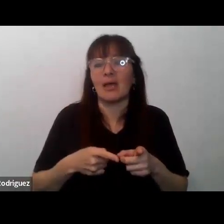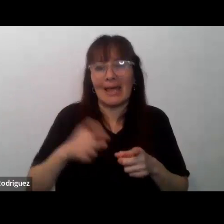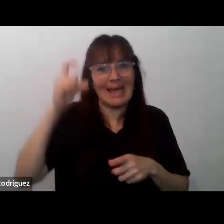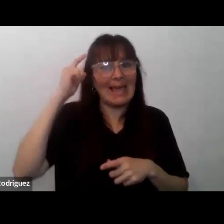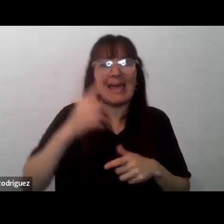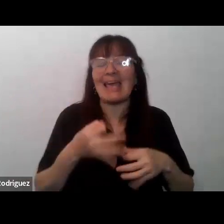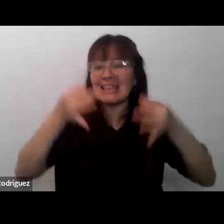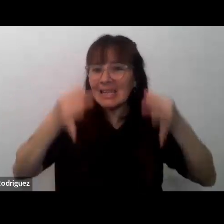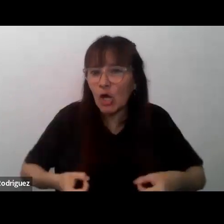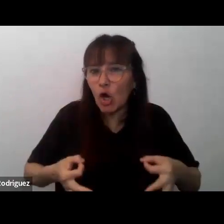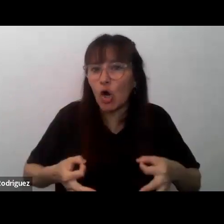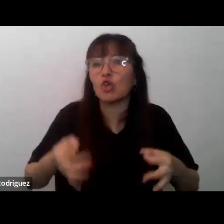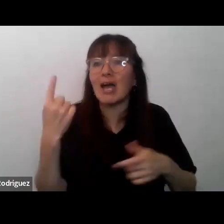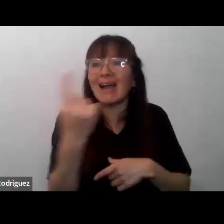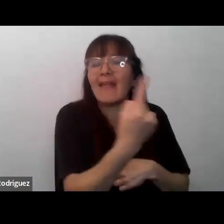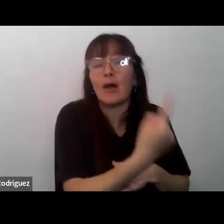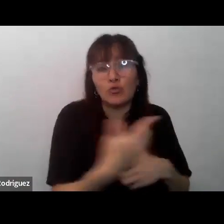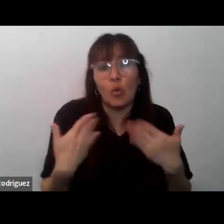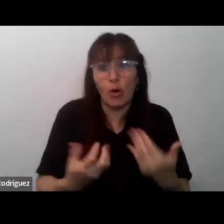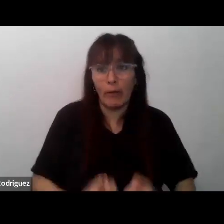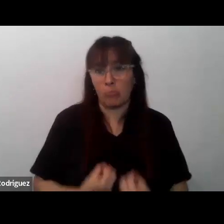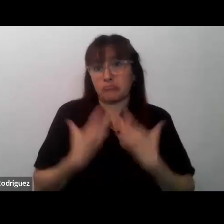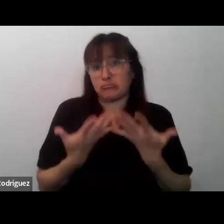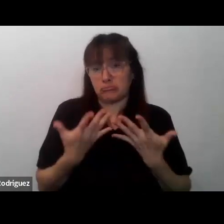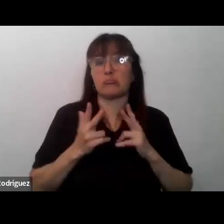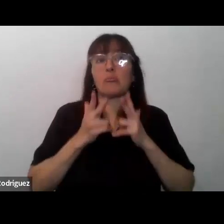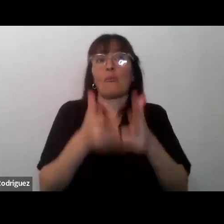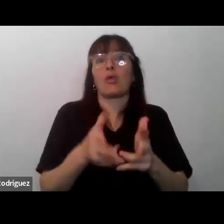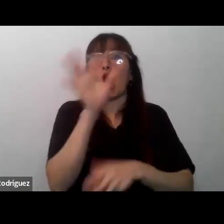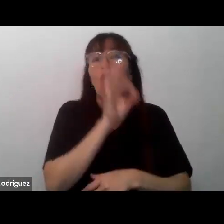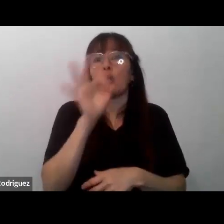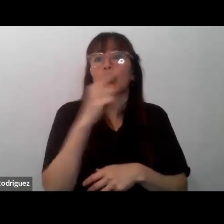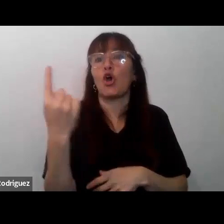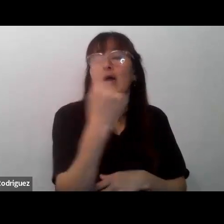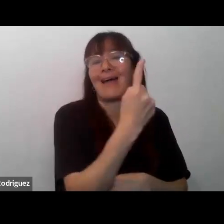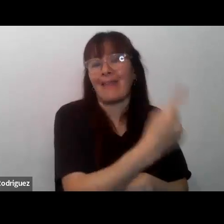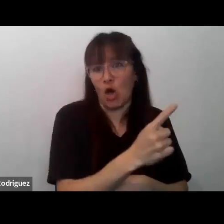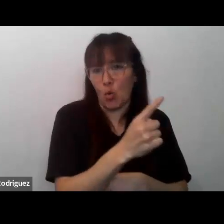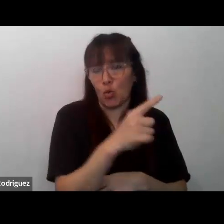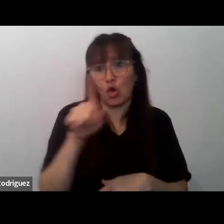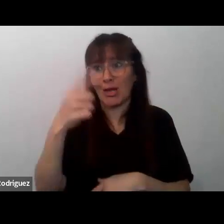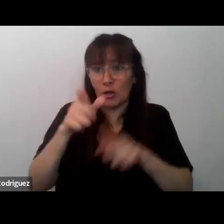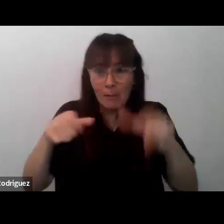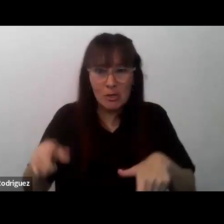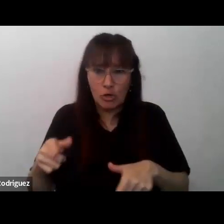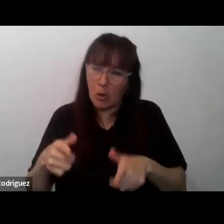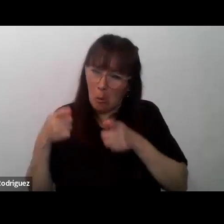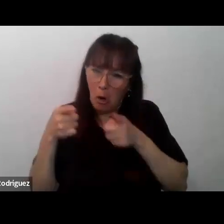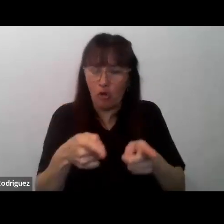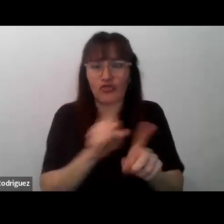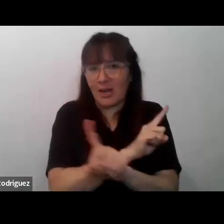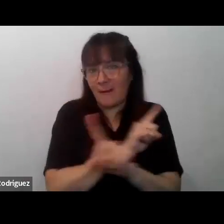uno puede expresar su punto de vista y nadie puede estigmatizarlo si alguien